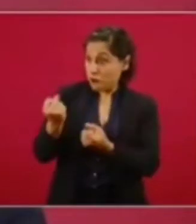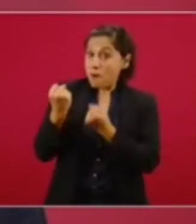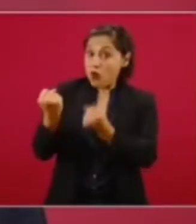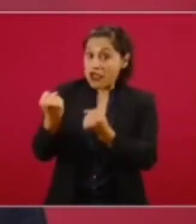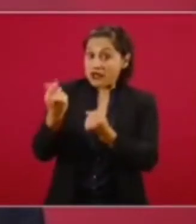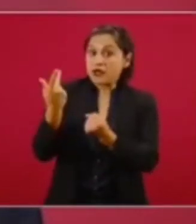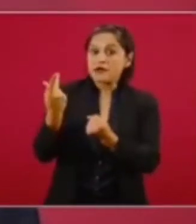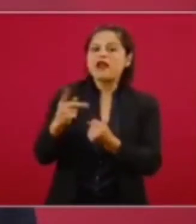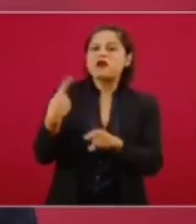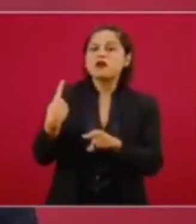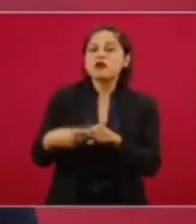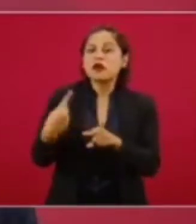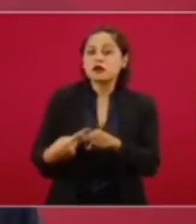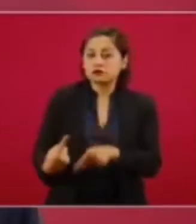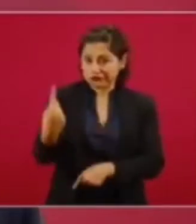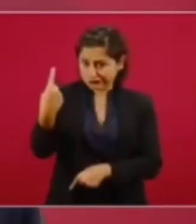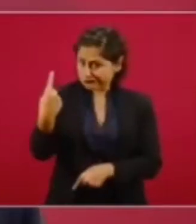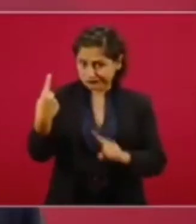poder del pueblo.